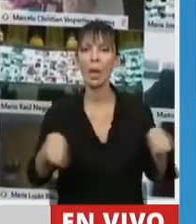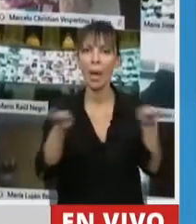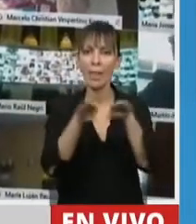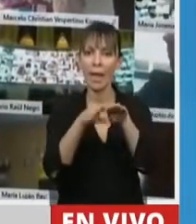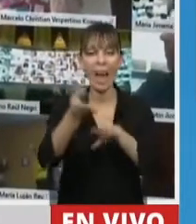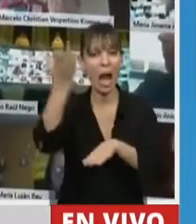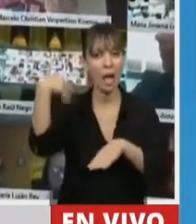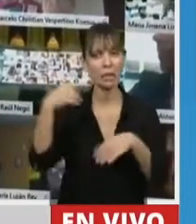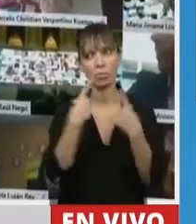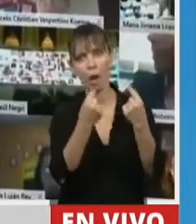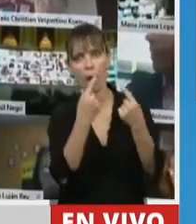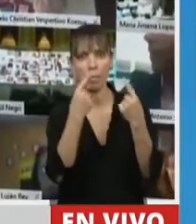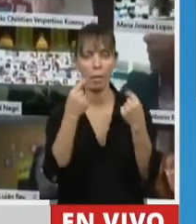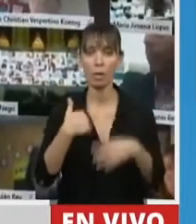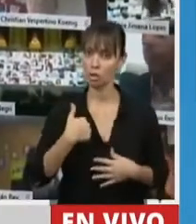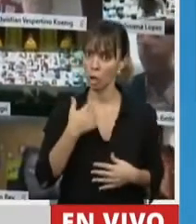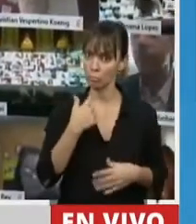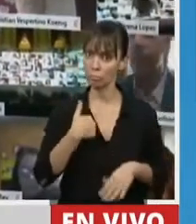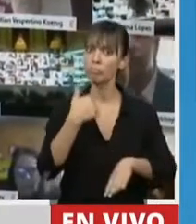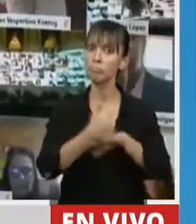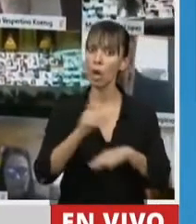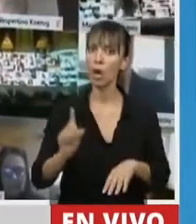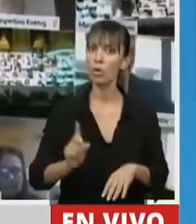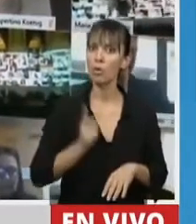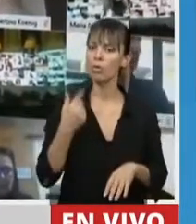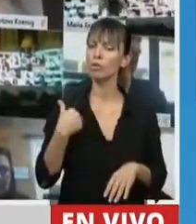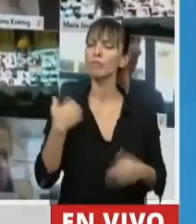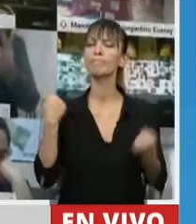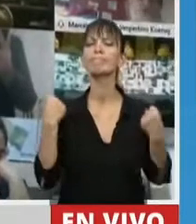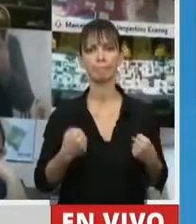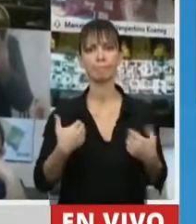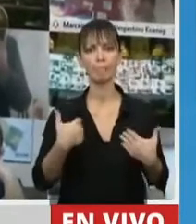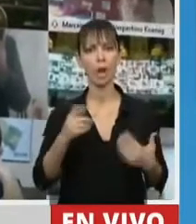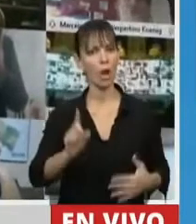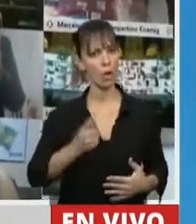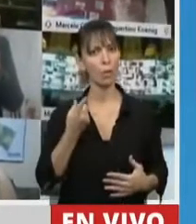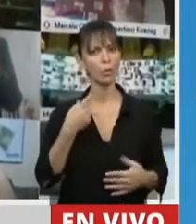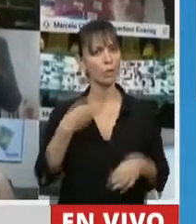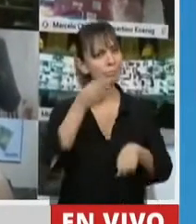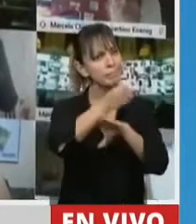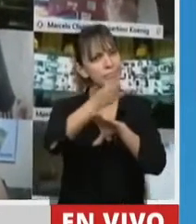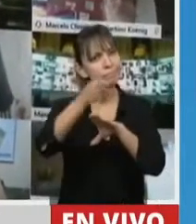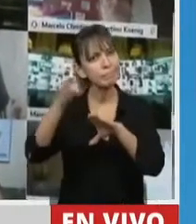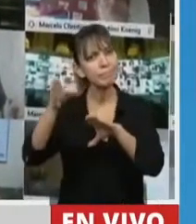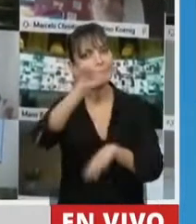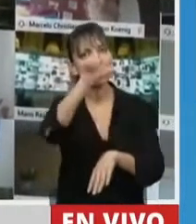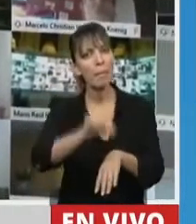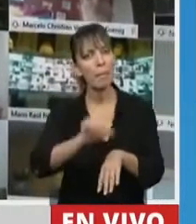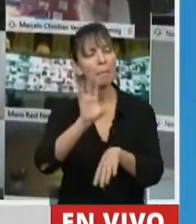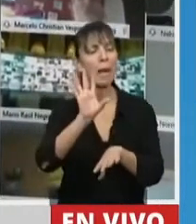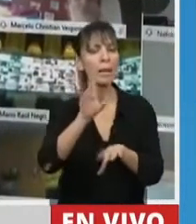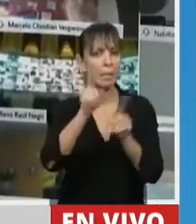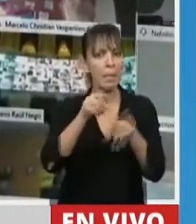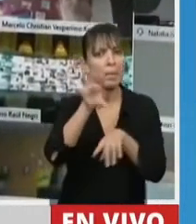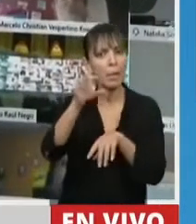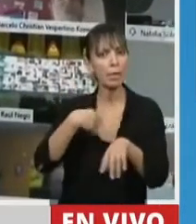Tuve el orgullo, y con la cabeza bien alta lo digo, militarlo y recorrer cada punto de mi provincia, y